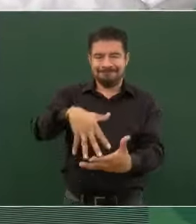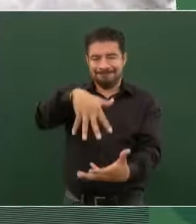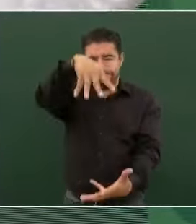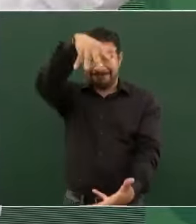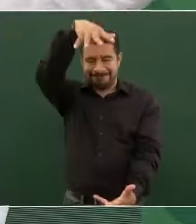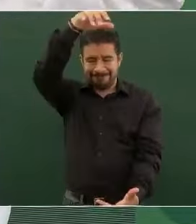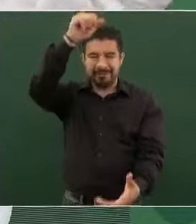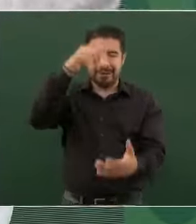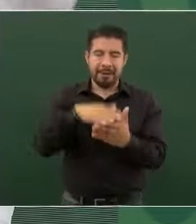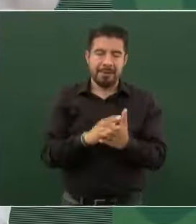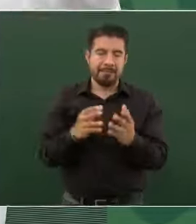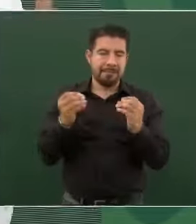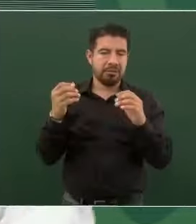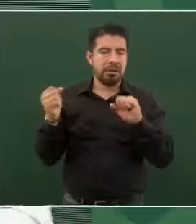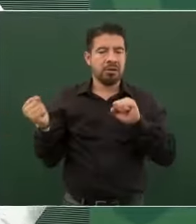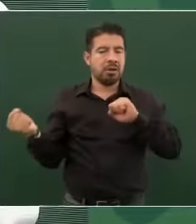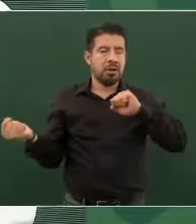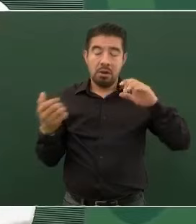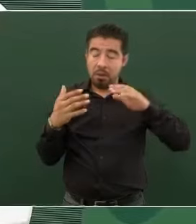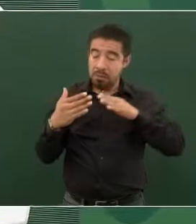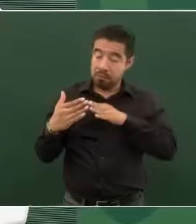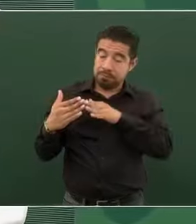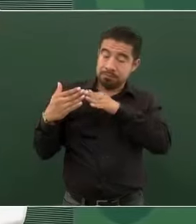barcos a Europa.